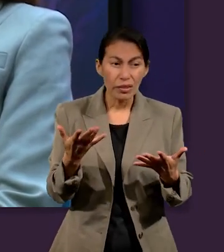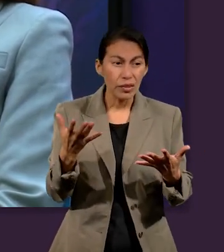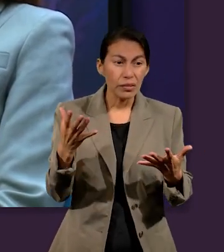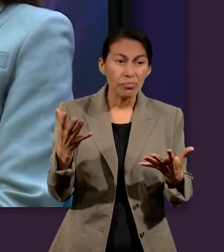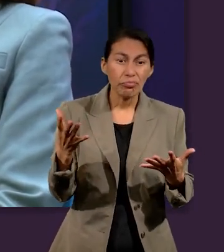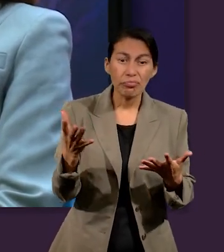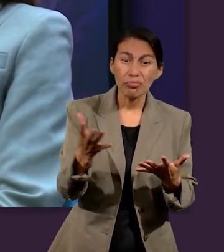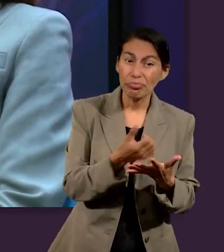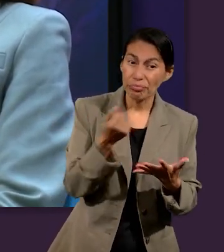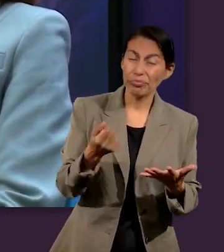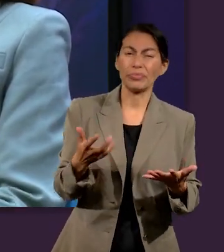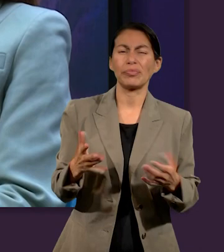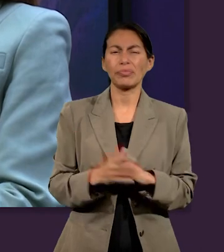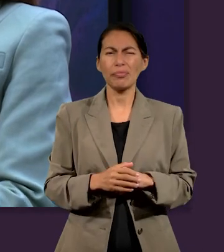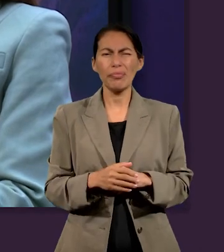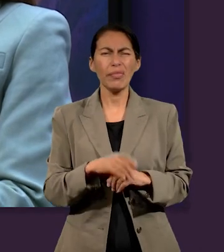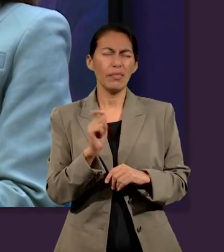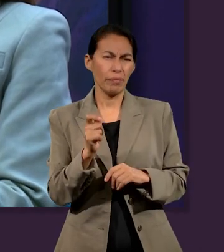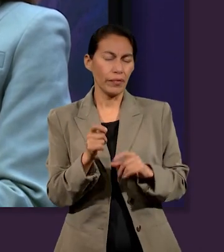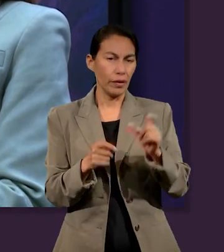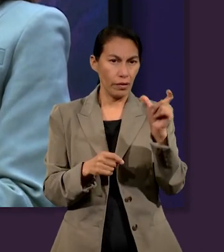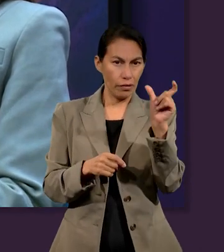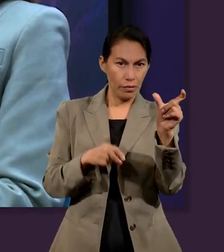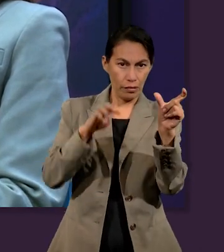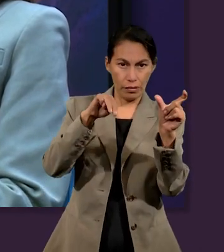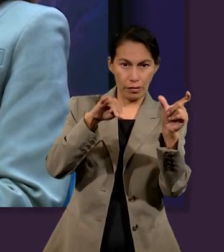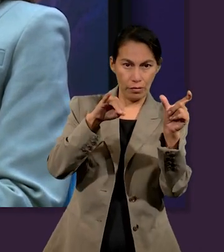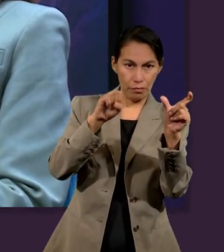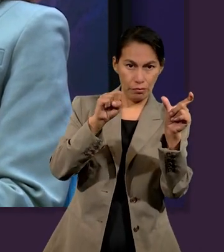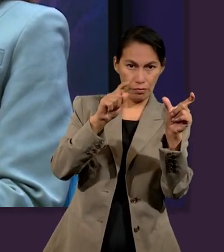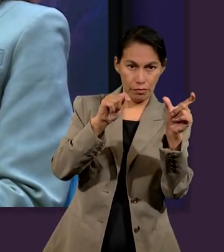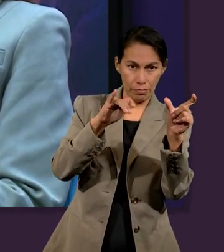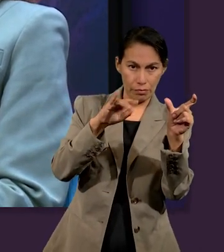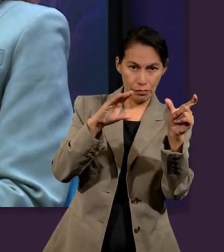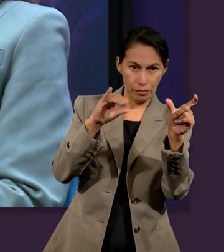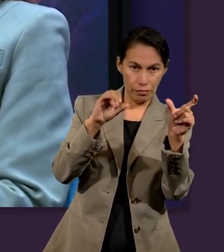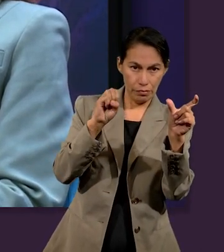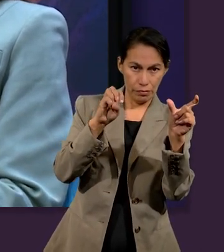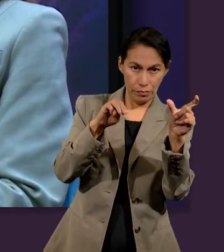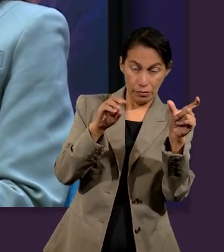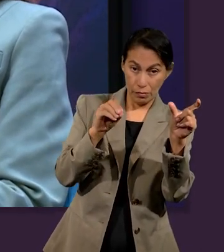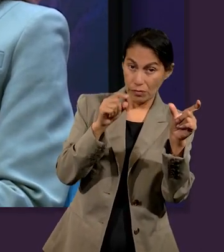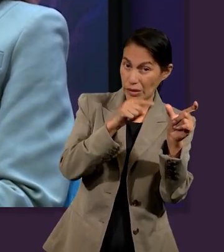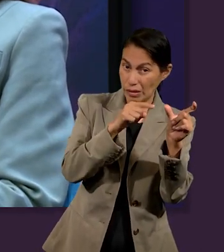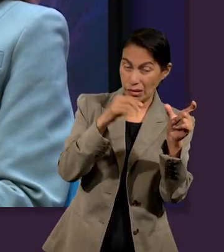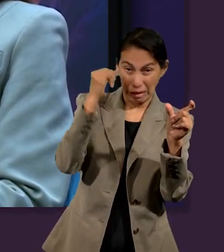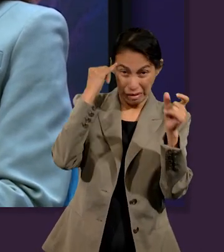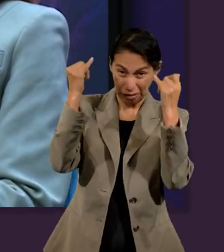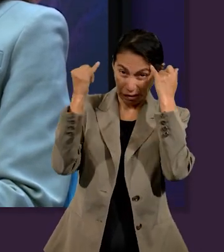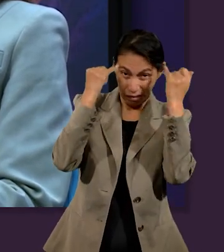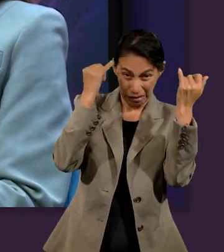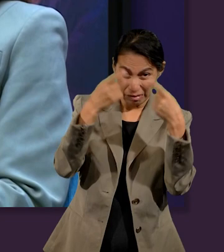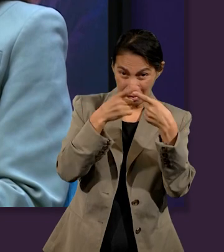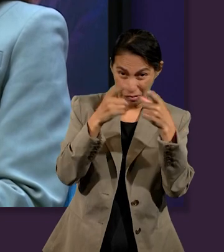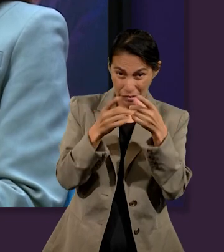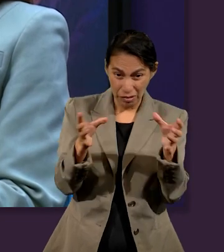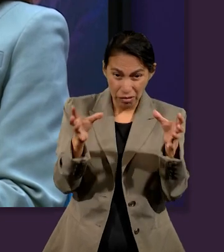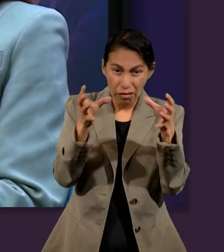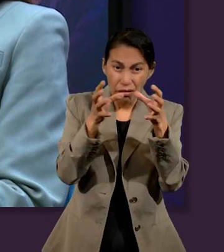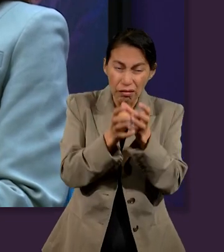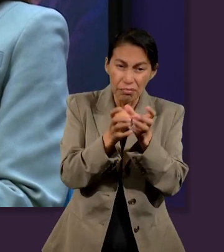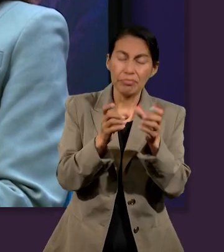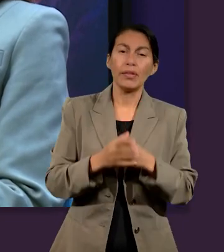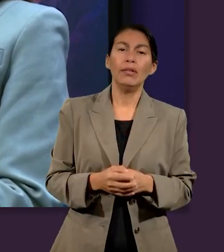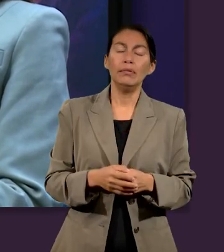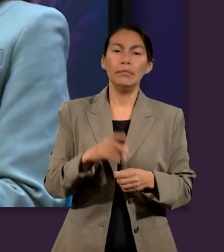llenado y han abarrotado nuestro mundo. La palabra es un término complejo que encierra una gran variedad de